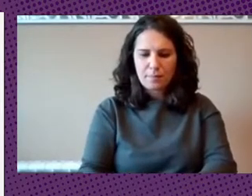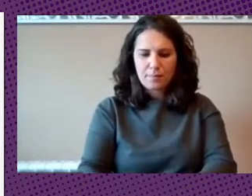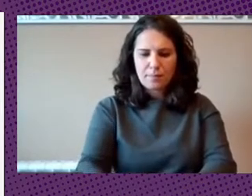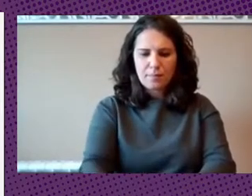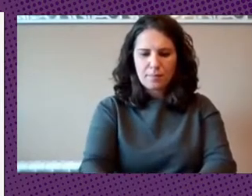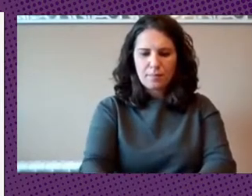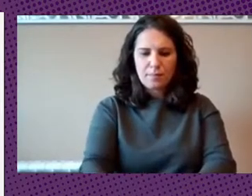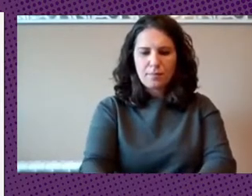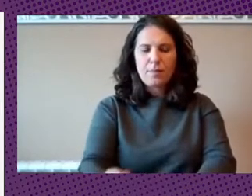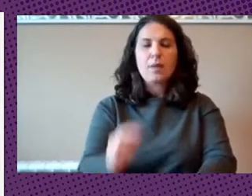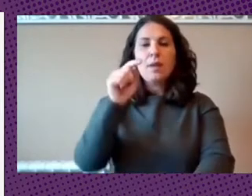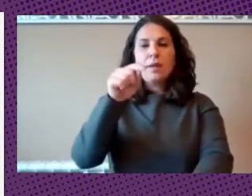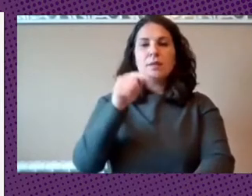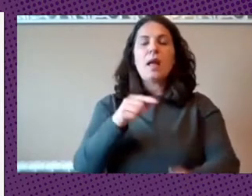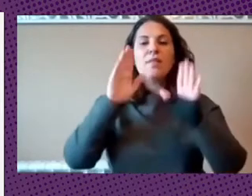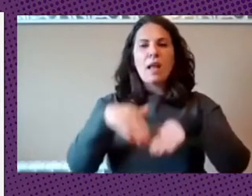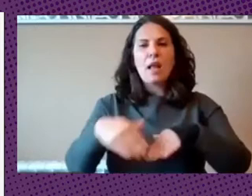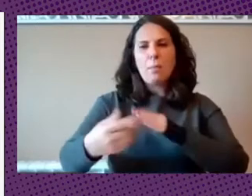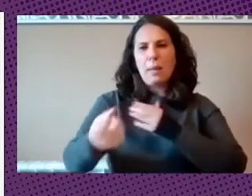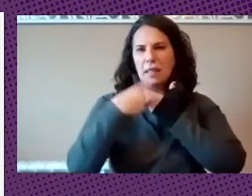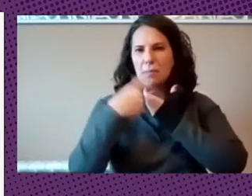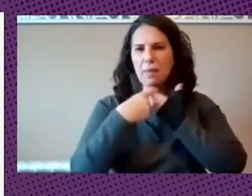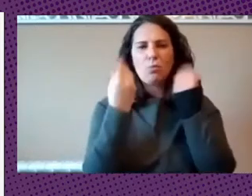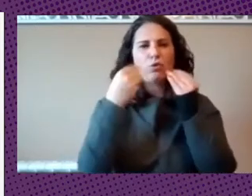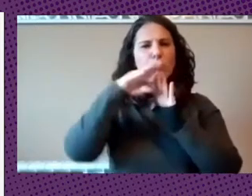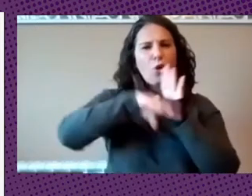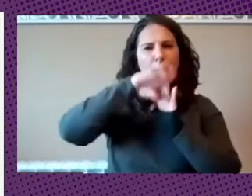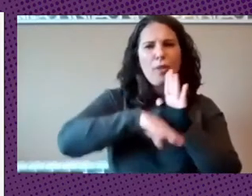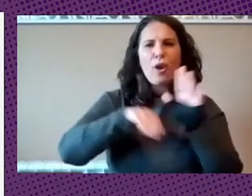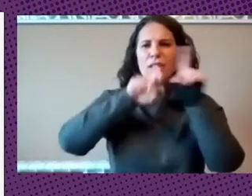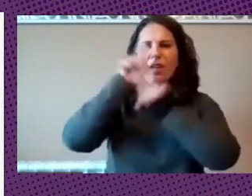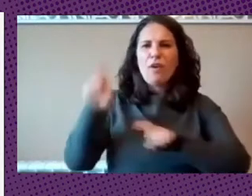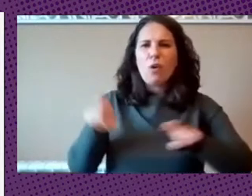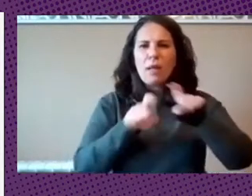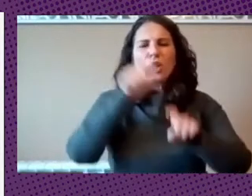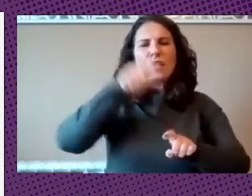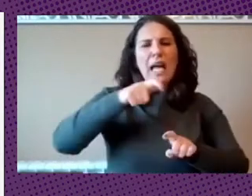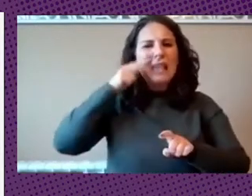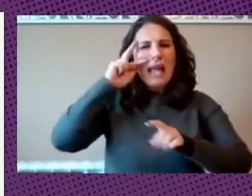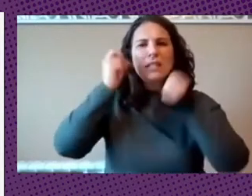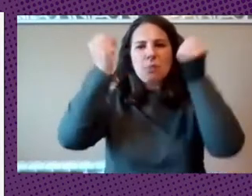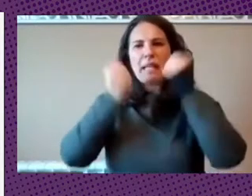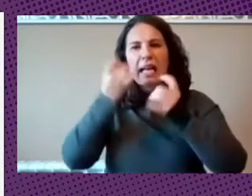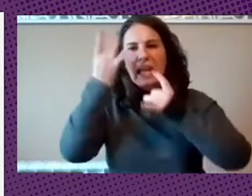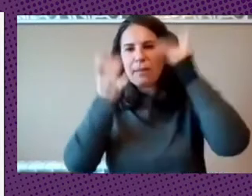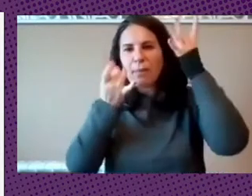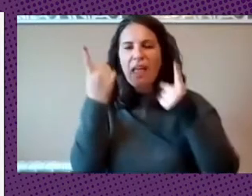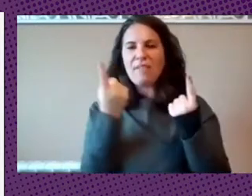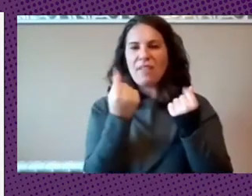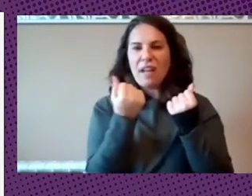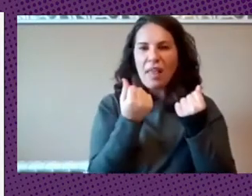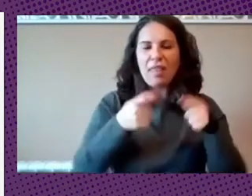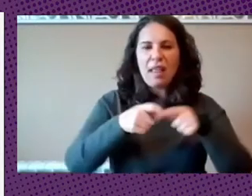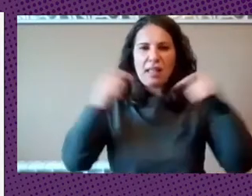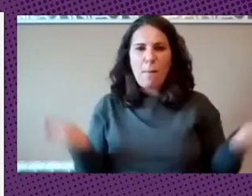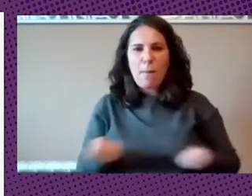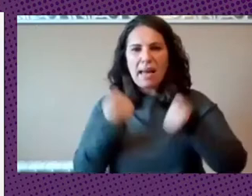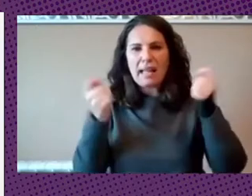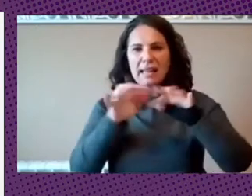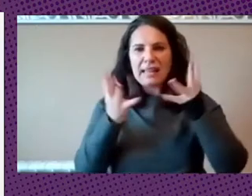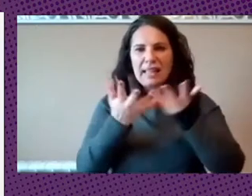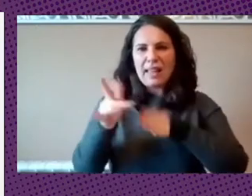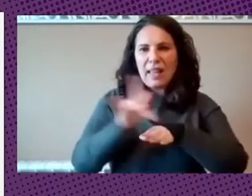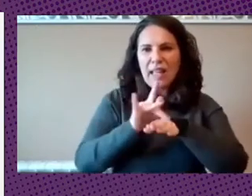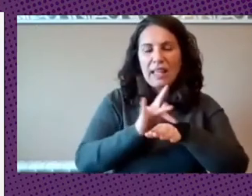participación de programadores de informáticos de gente experta en finanzas en creatividad en marketing digital y en marketing